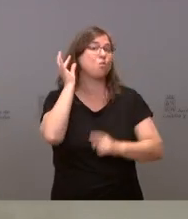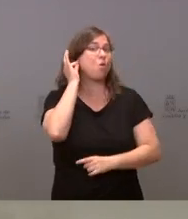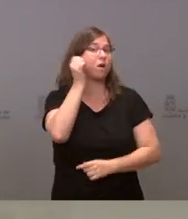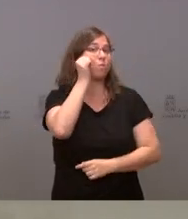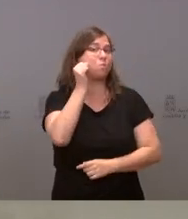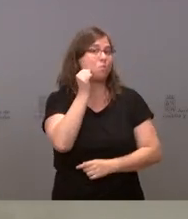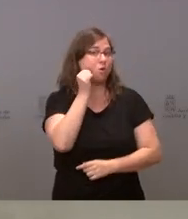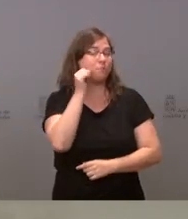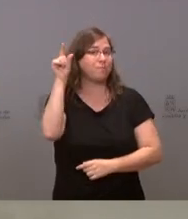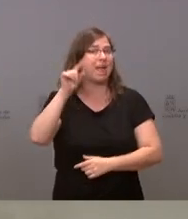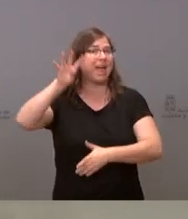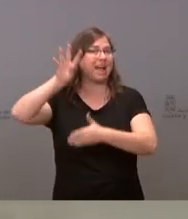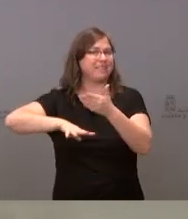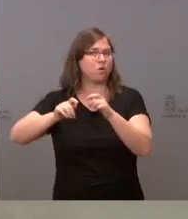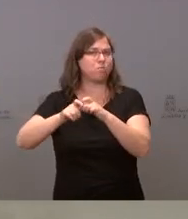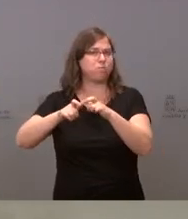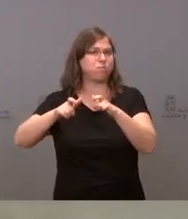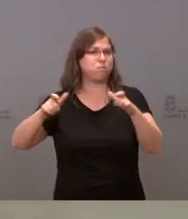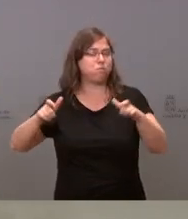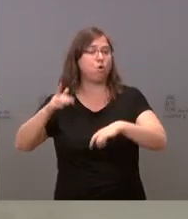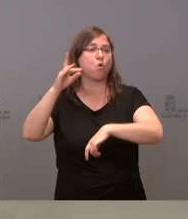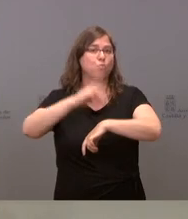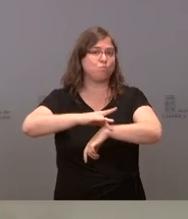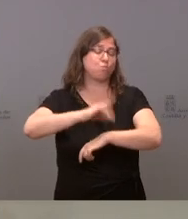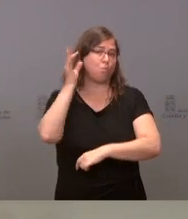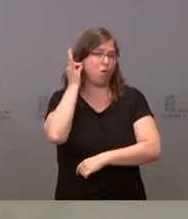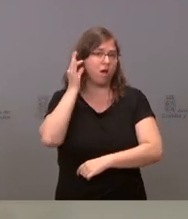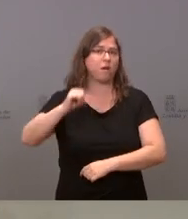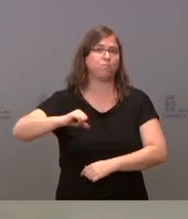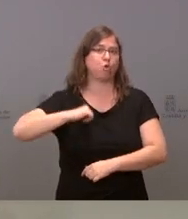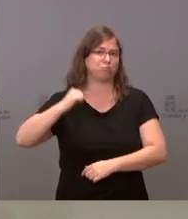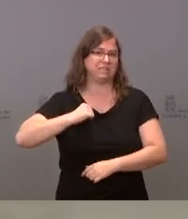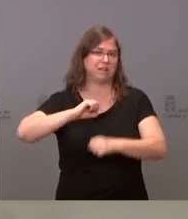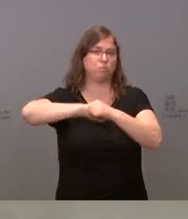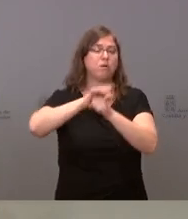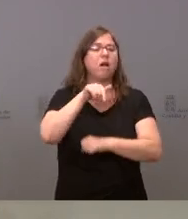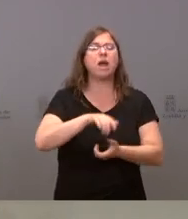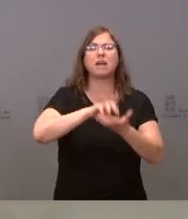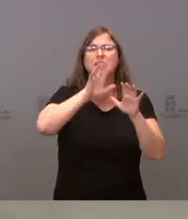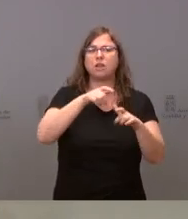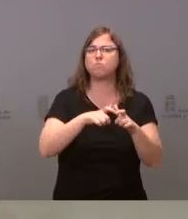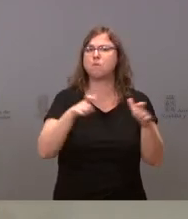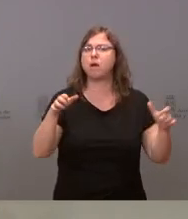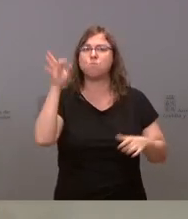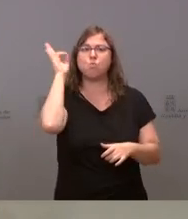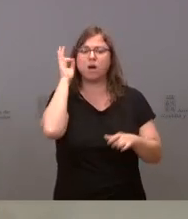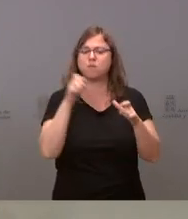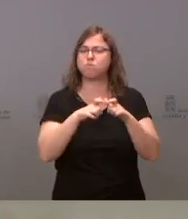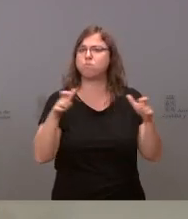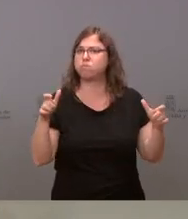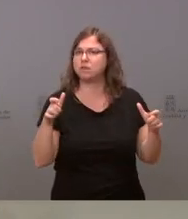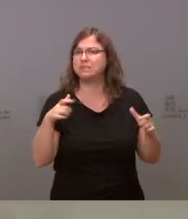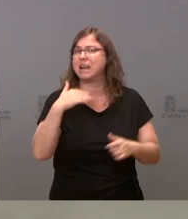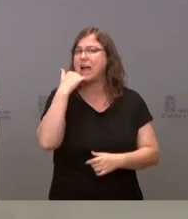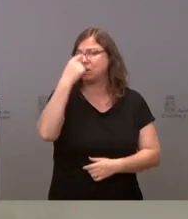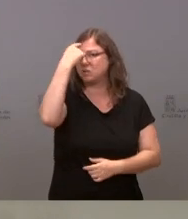En Cataluña ha aumentado el caso de mujeres hospitalizadas por COVID. No sé si en Castilla y León se sabe, se ha